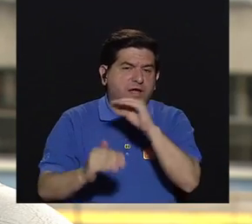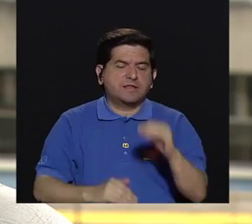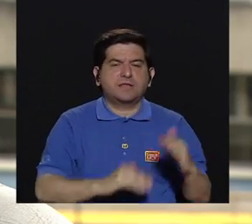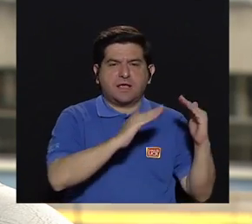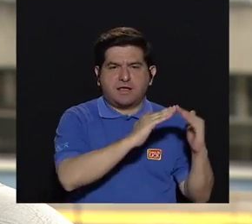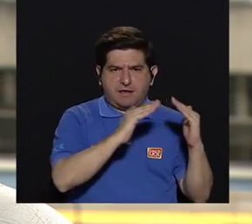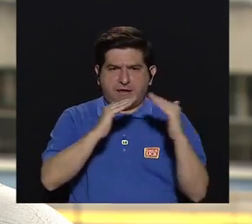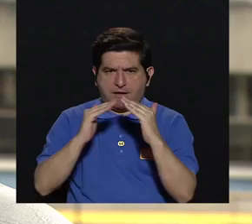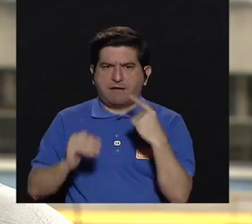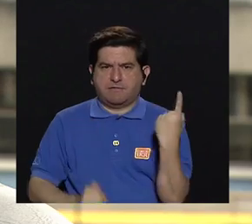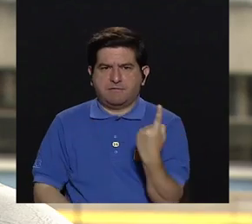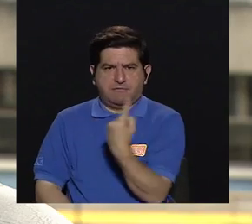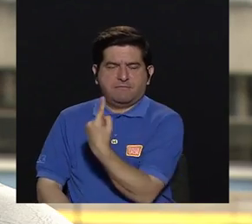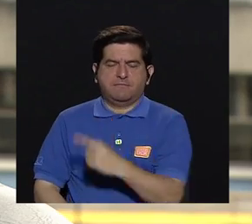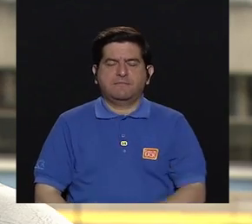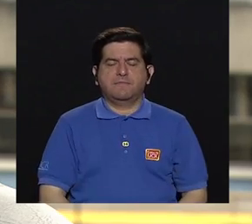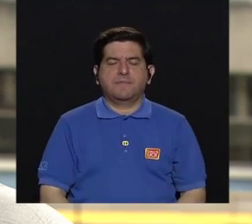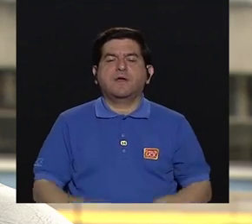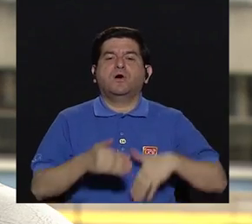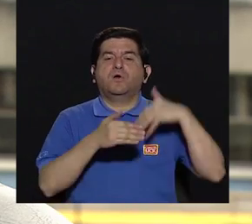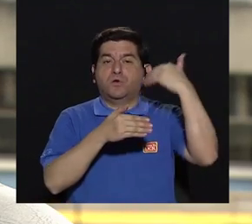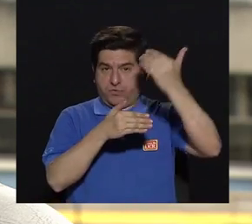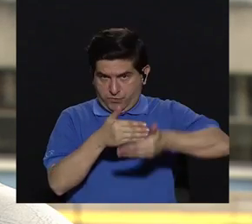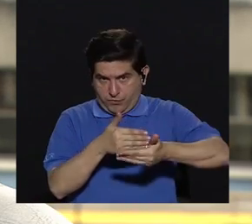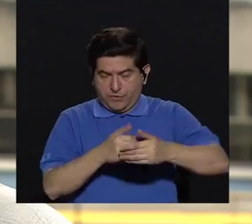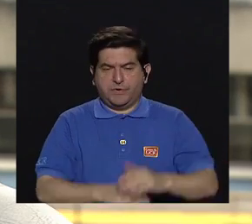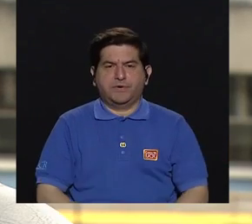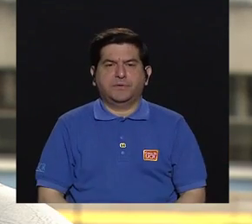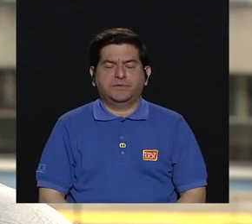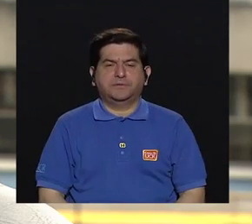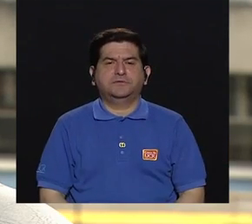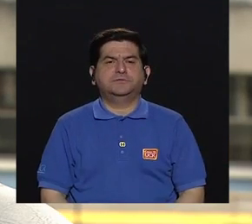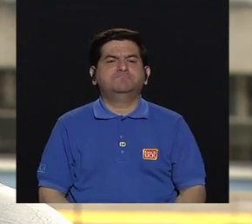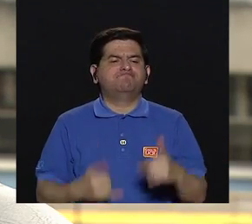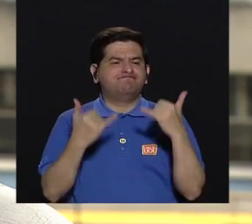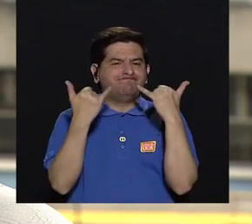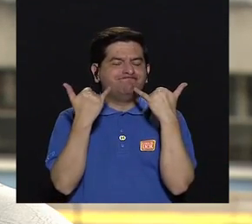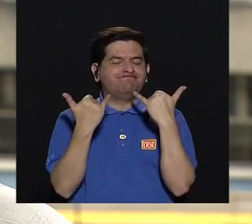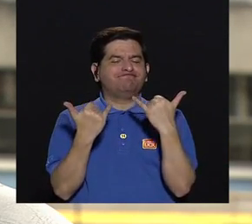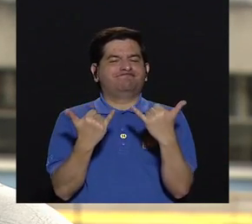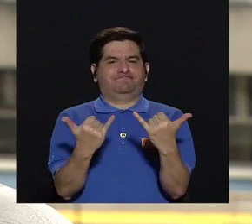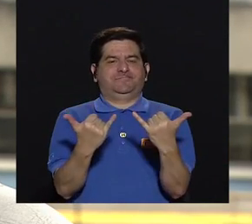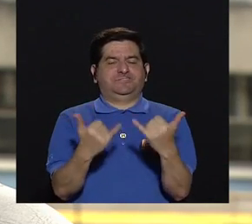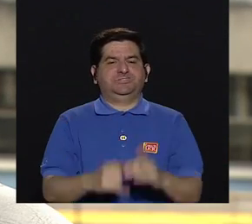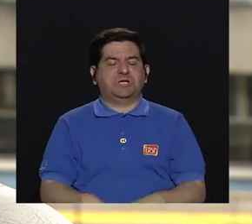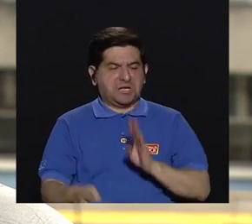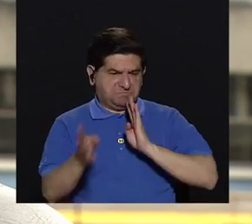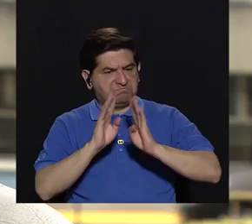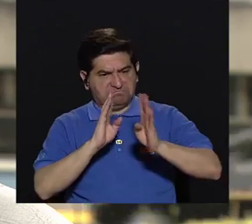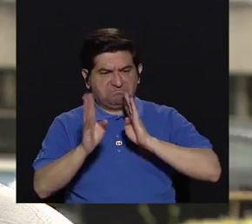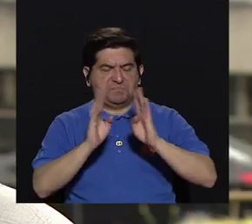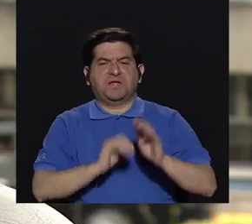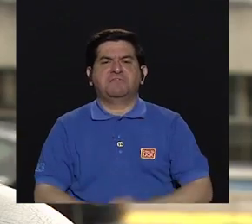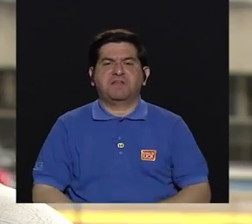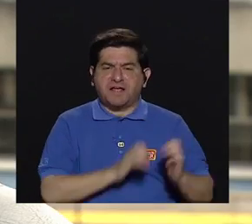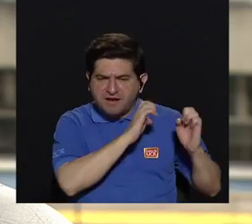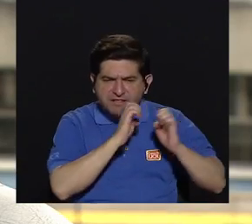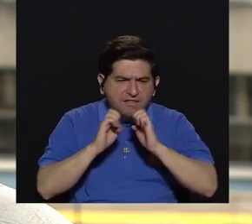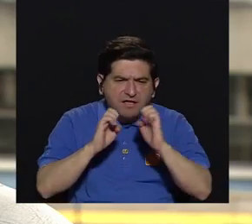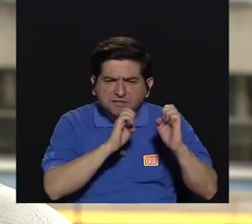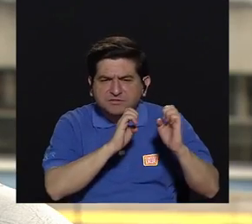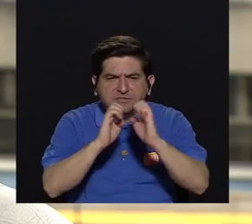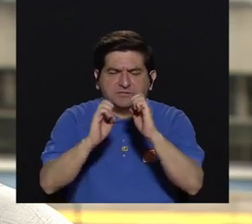y la vivienda en sí. Posteriormente, pues se puede entonces hablar sobre